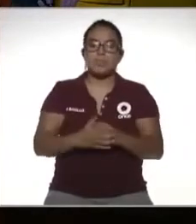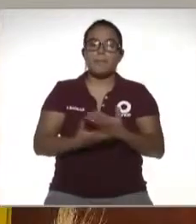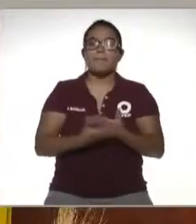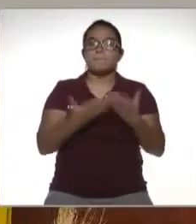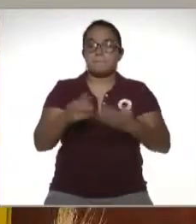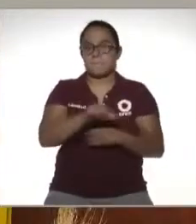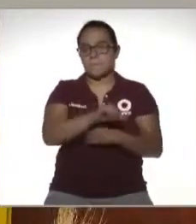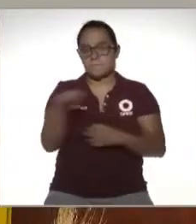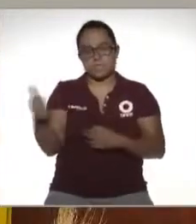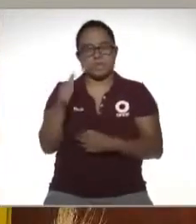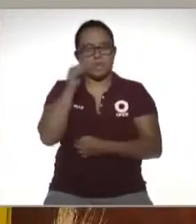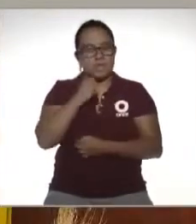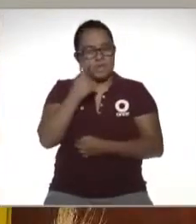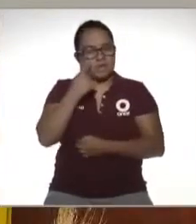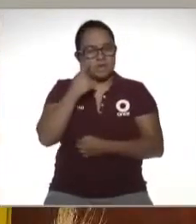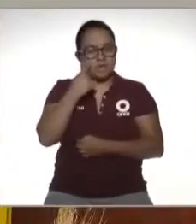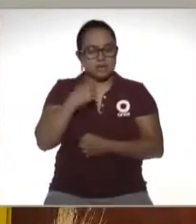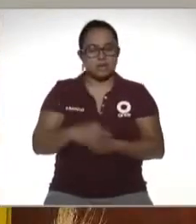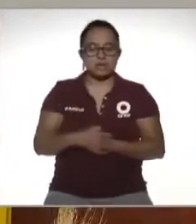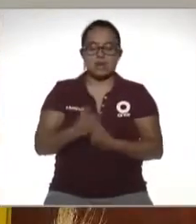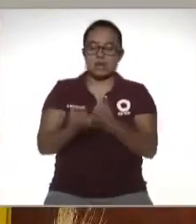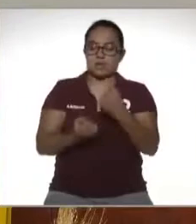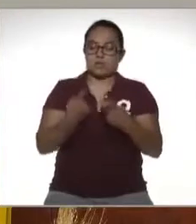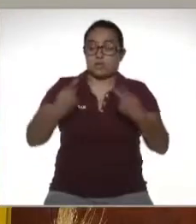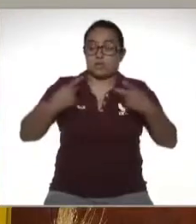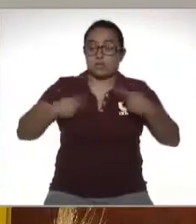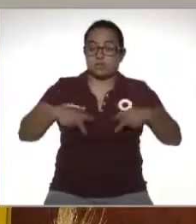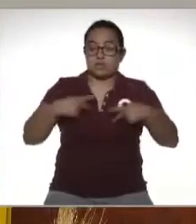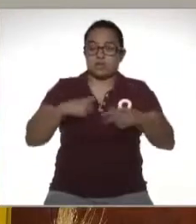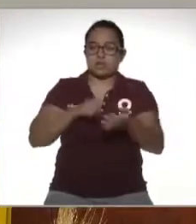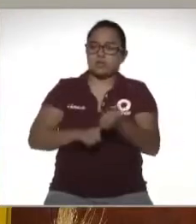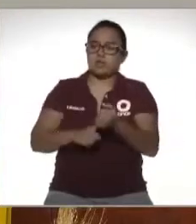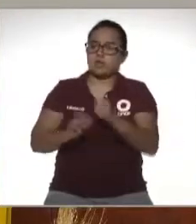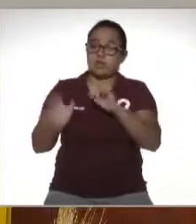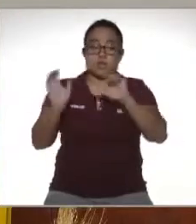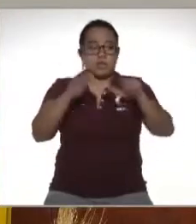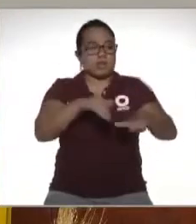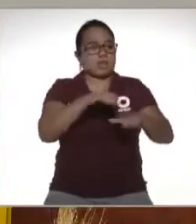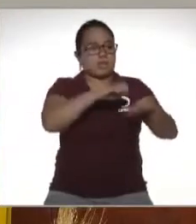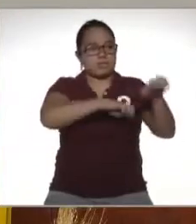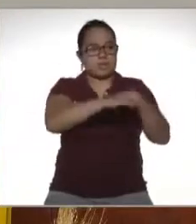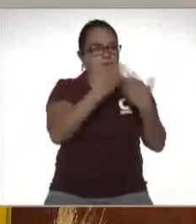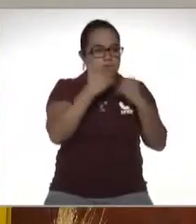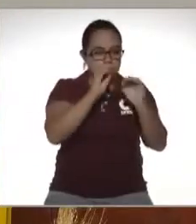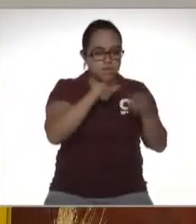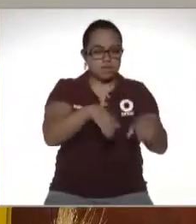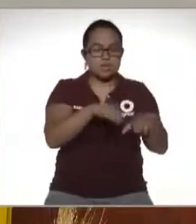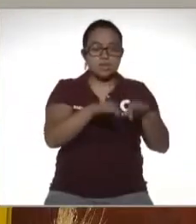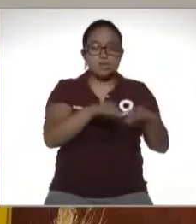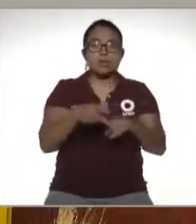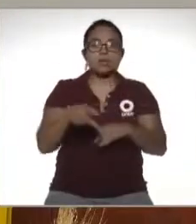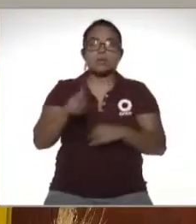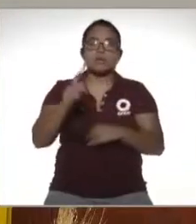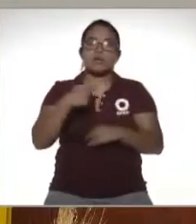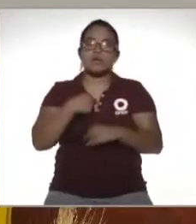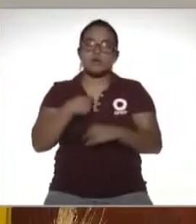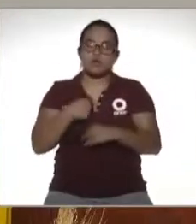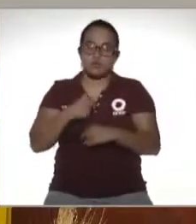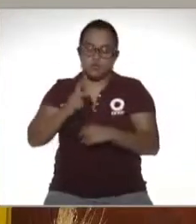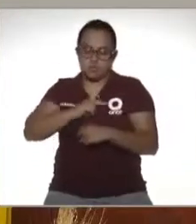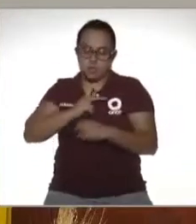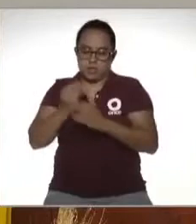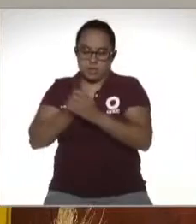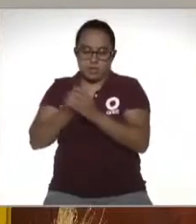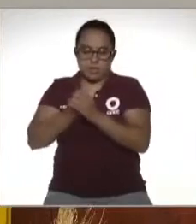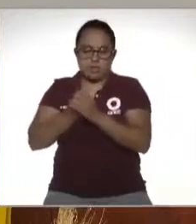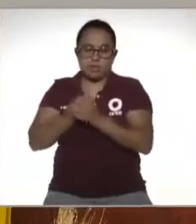régimen que es muy común hoy en día todas aquellas personas que no están contratadas con una empresa pero están ofreciendo sus servicios de manera personal